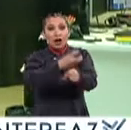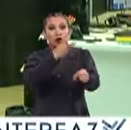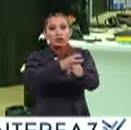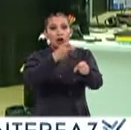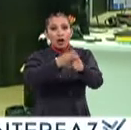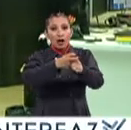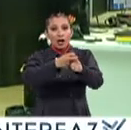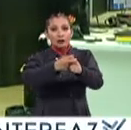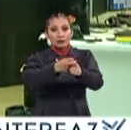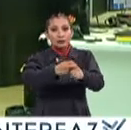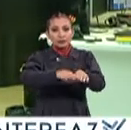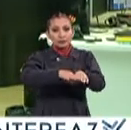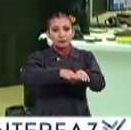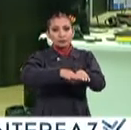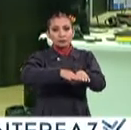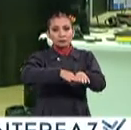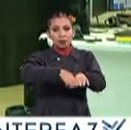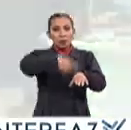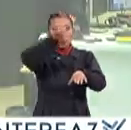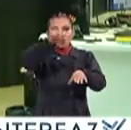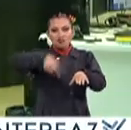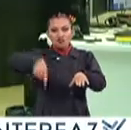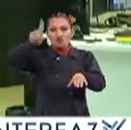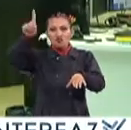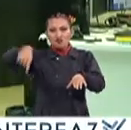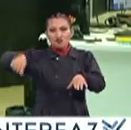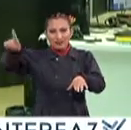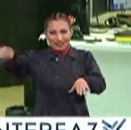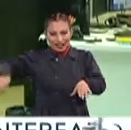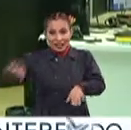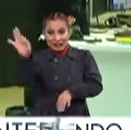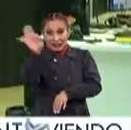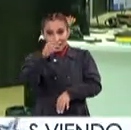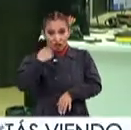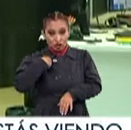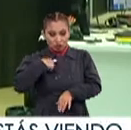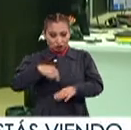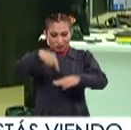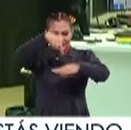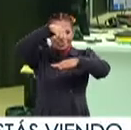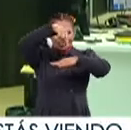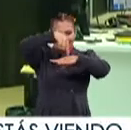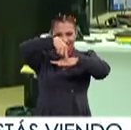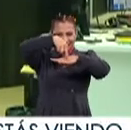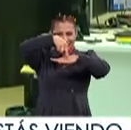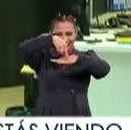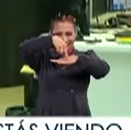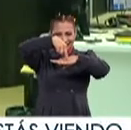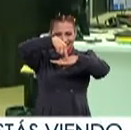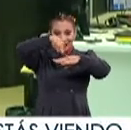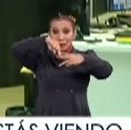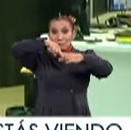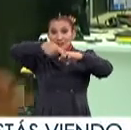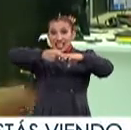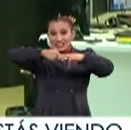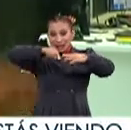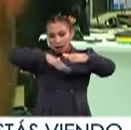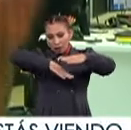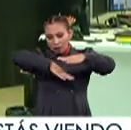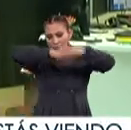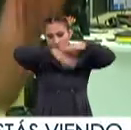es transversal, como la cuerda Si nosotros estamos arriba de la fuente epicentral